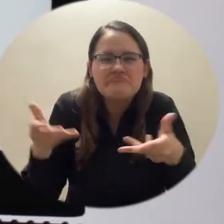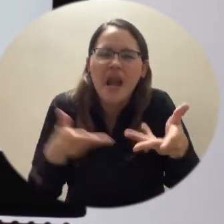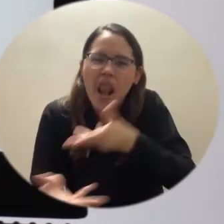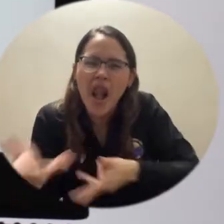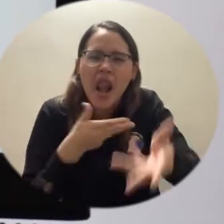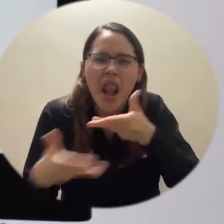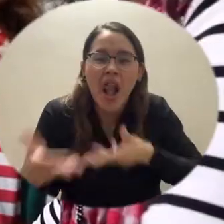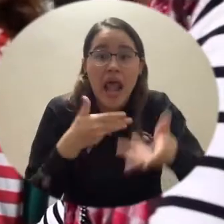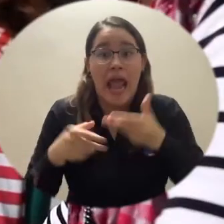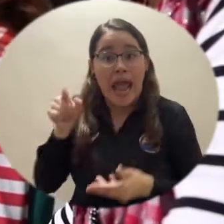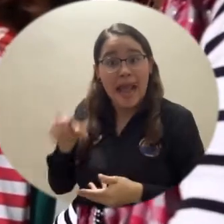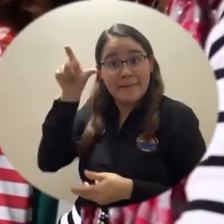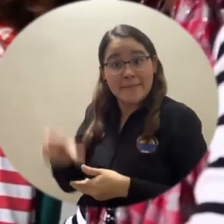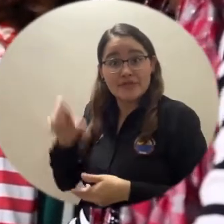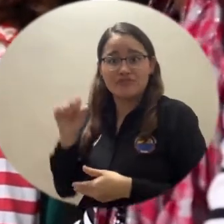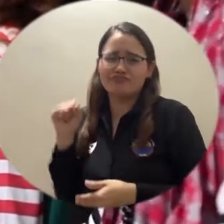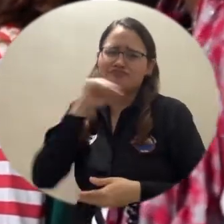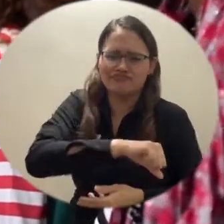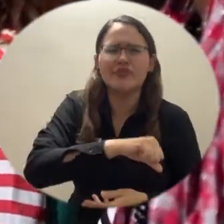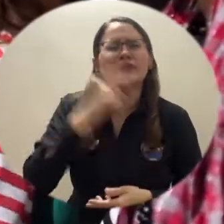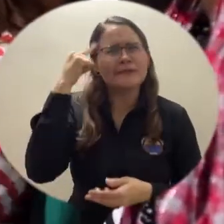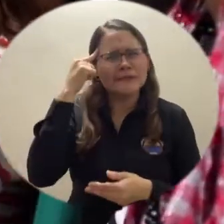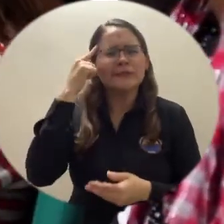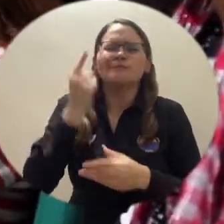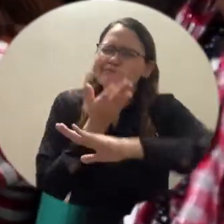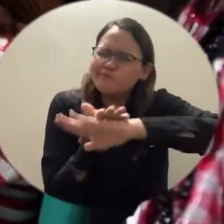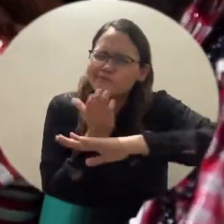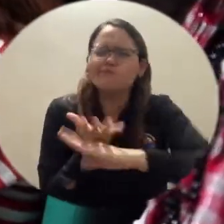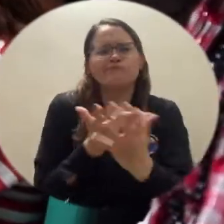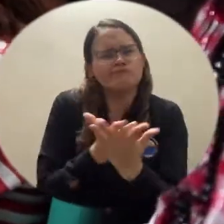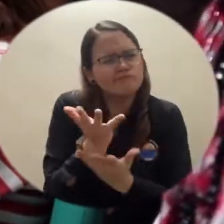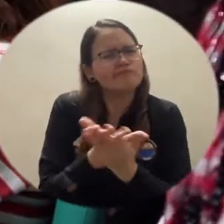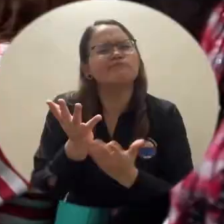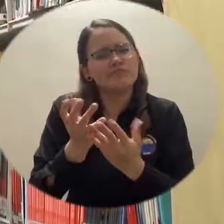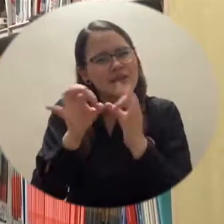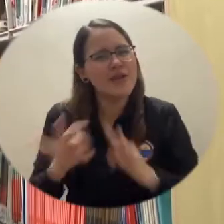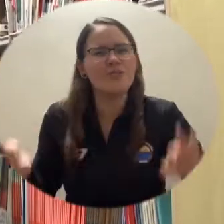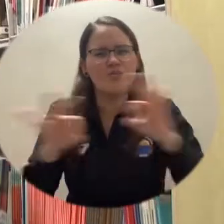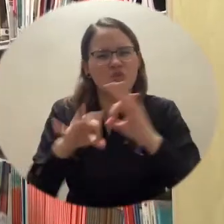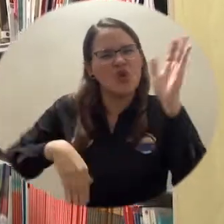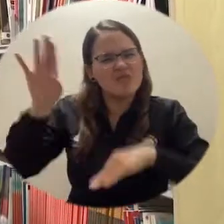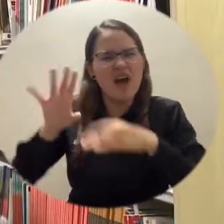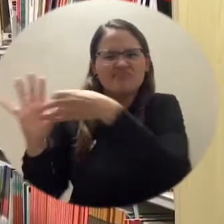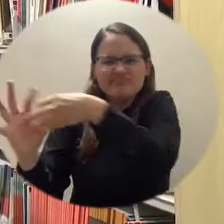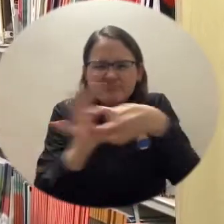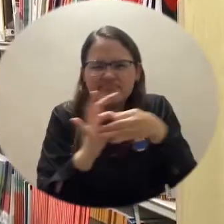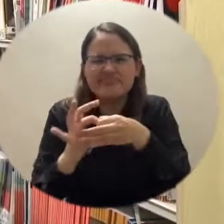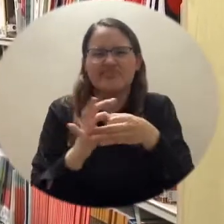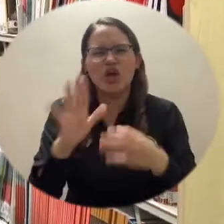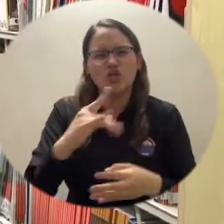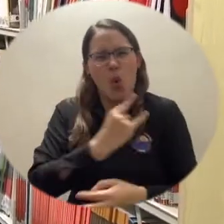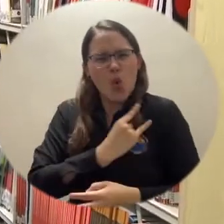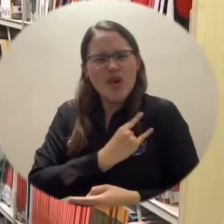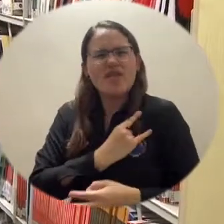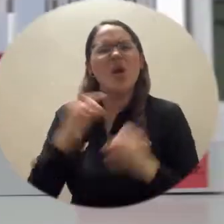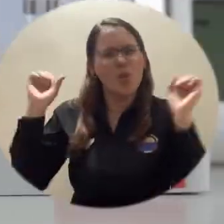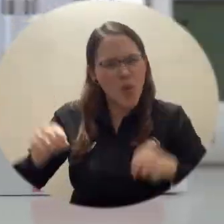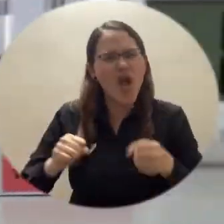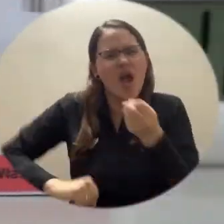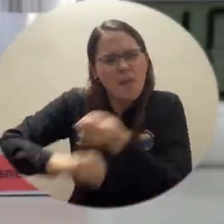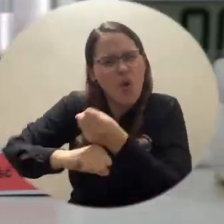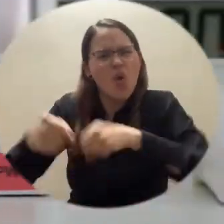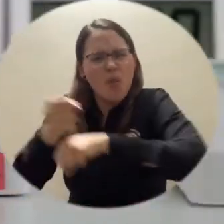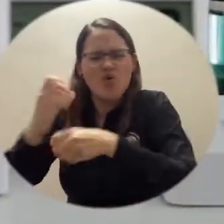reflexionó sobre una cooperación que genere sinergias entre los gobiernos nacionales y locales, con la mediación de las instituciones de educación superior